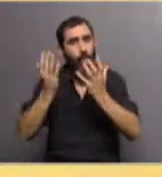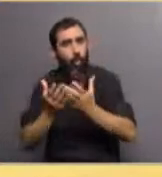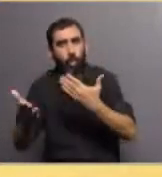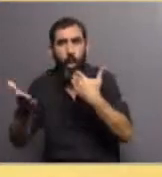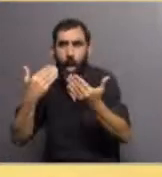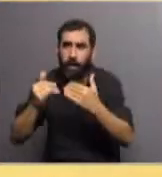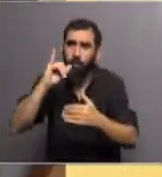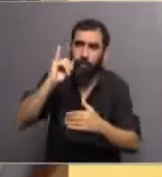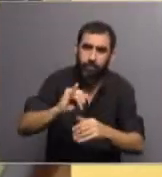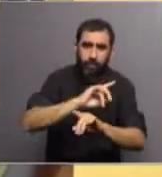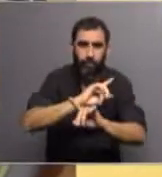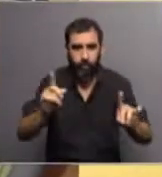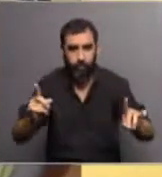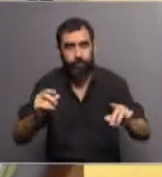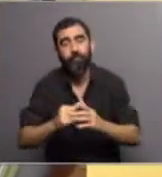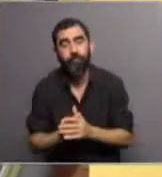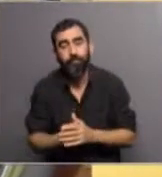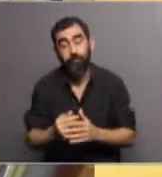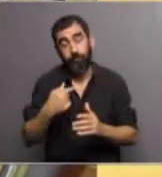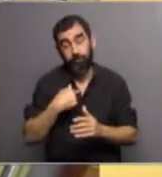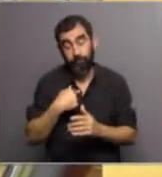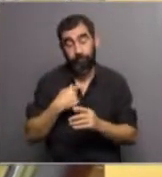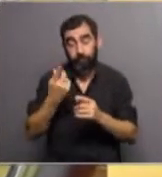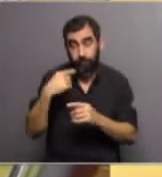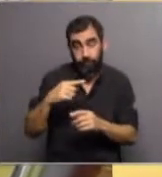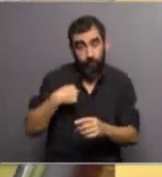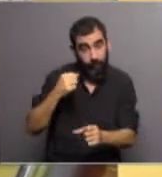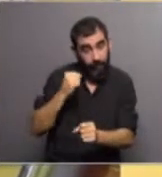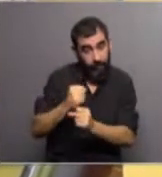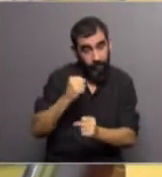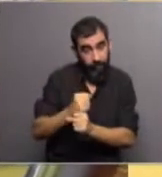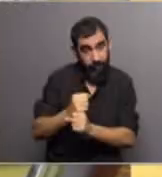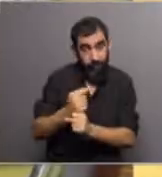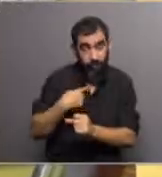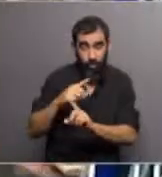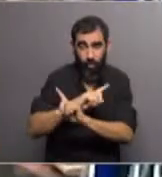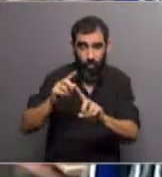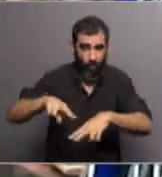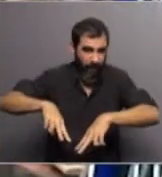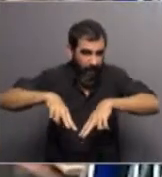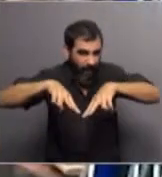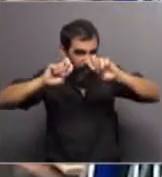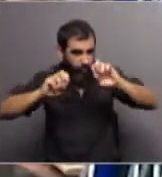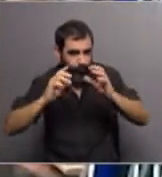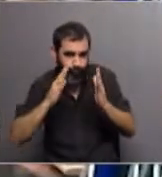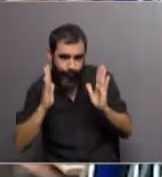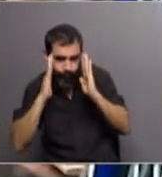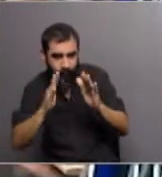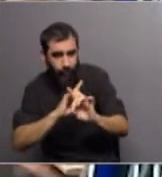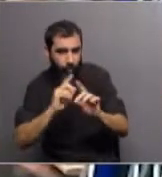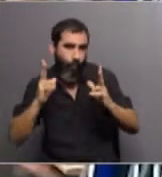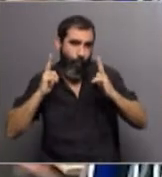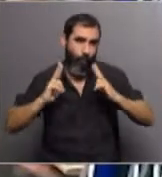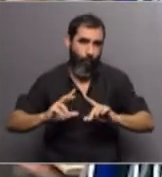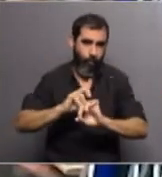ese tipo de cosas. Me di entonces a la tarea, ya que no estaba haciendo ya investigación formal,